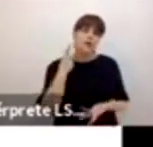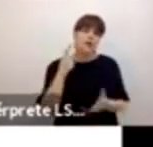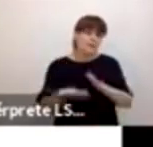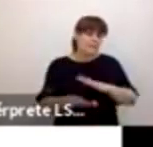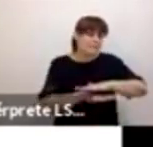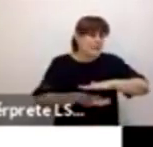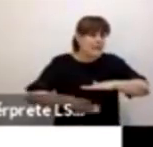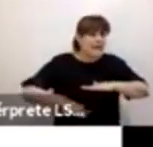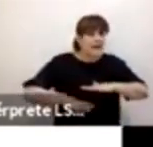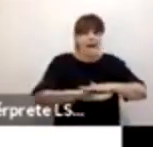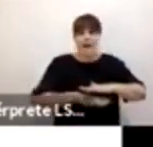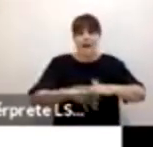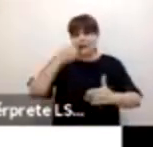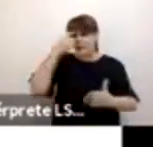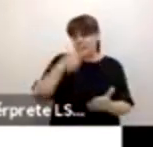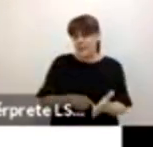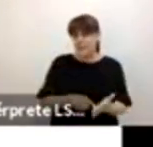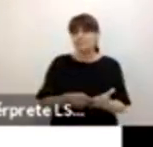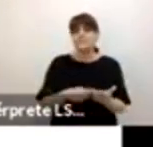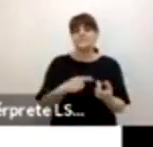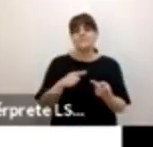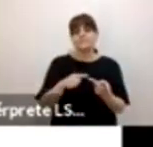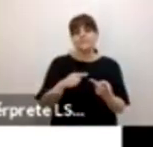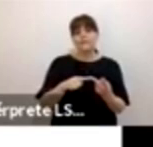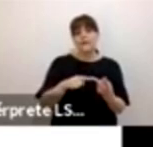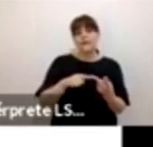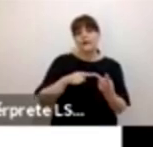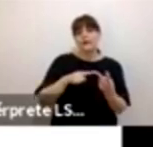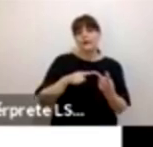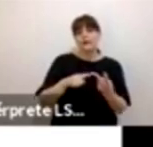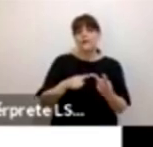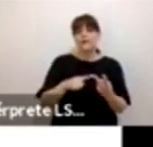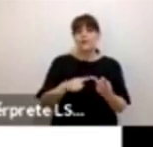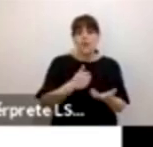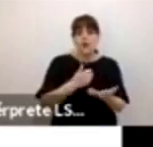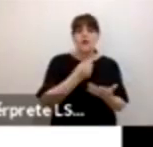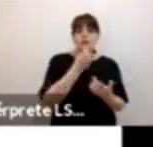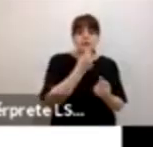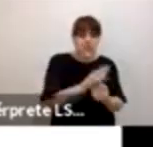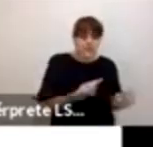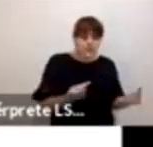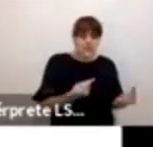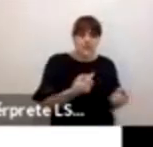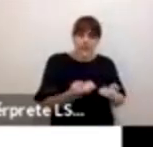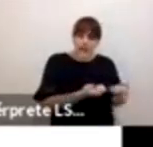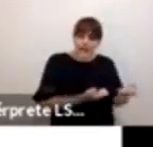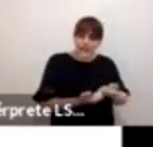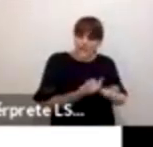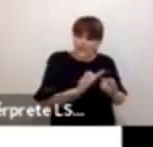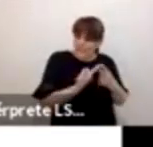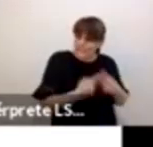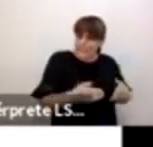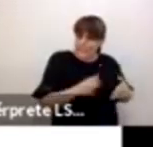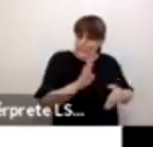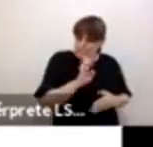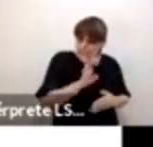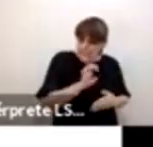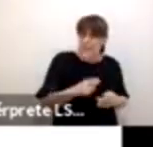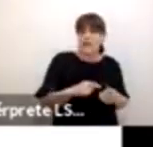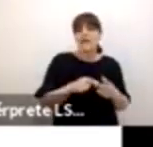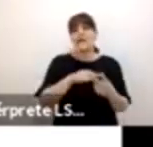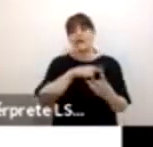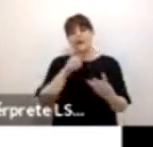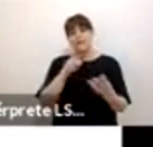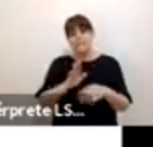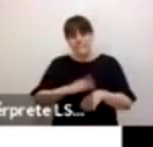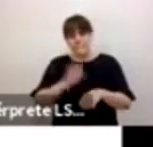esta dimensión, que son estimulación temprana, guarderías, estancias y fortalecimiento, ampliación de la cobertura de preescolar,